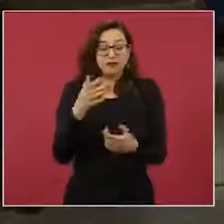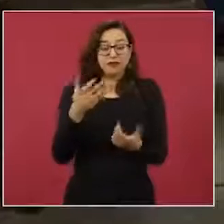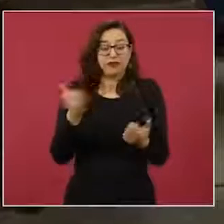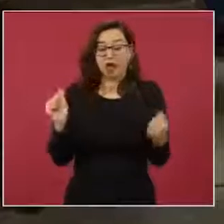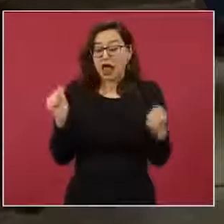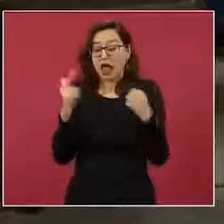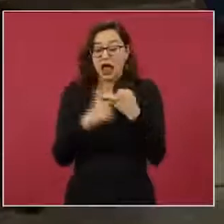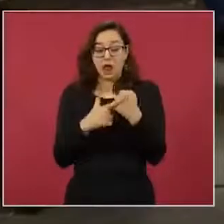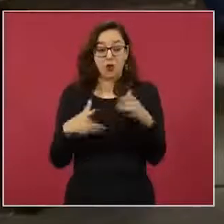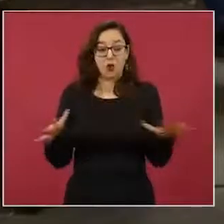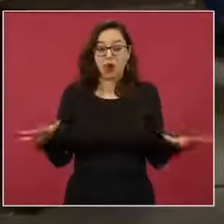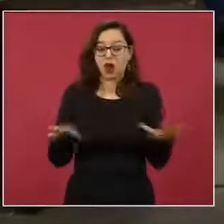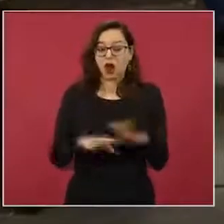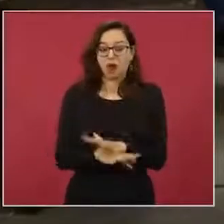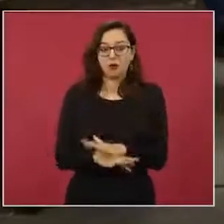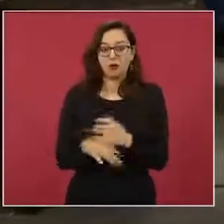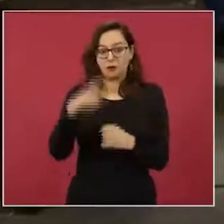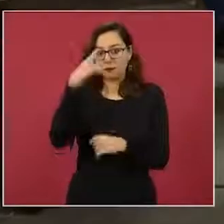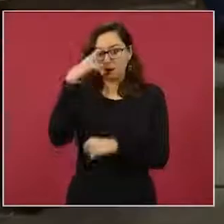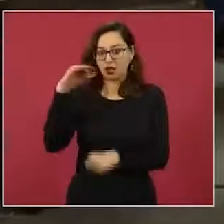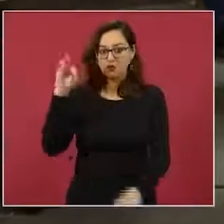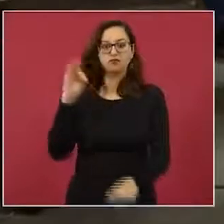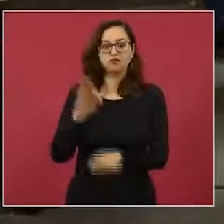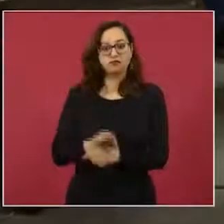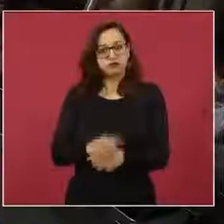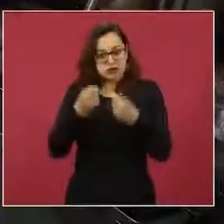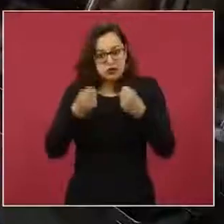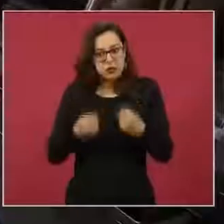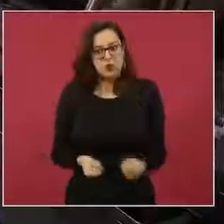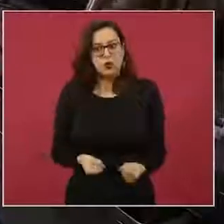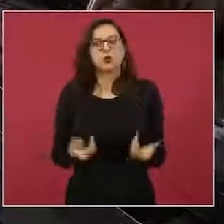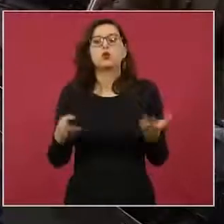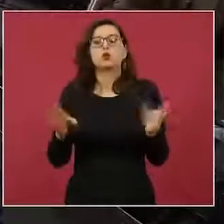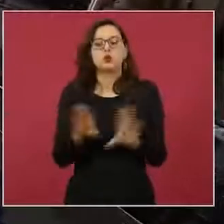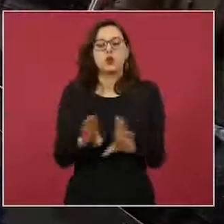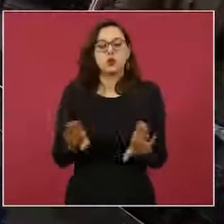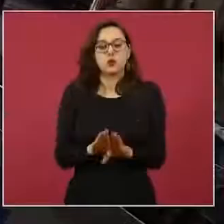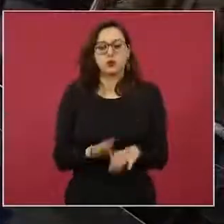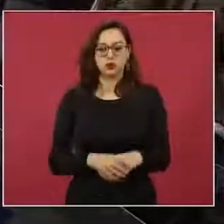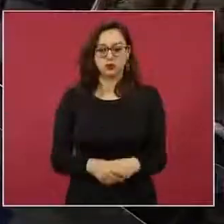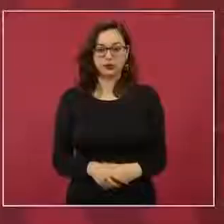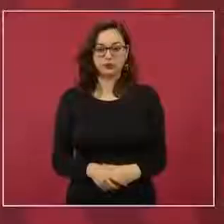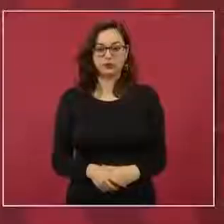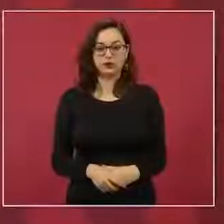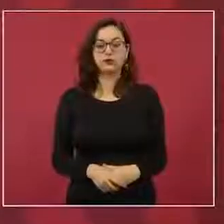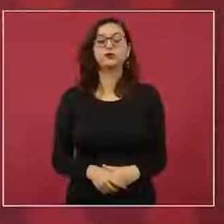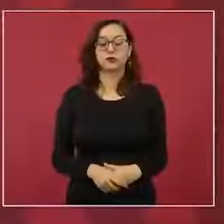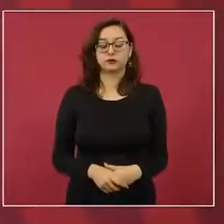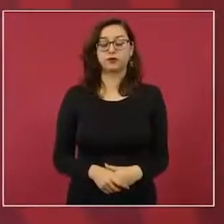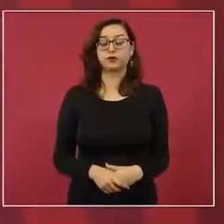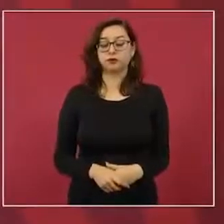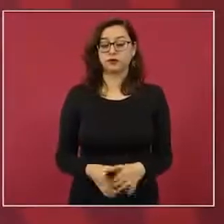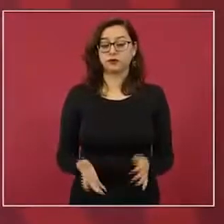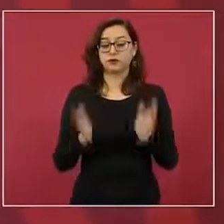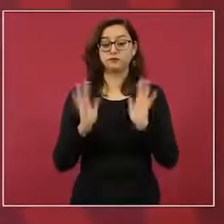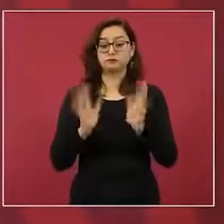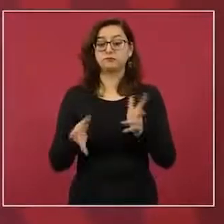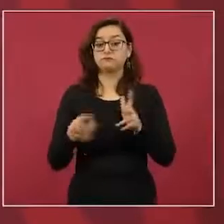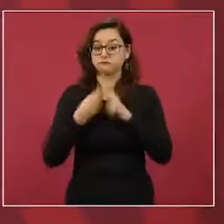¿Qué manera se tiene para garantizar la seguridad de los periodistas? Sí, hay un proceso de revisión de estos mecanismos